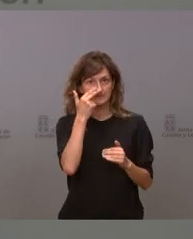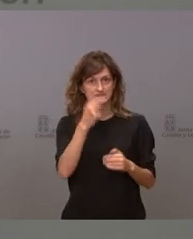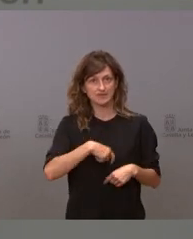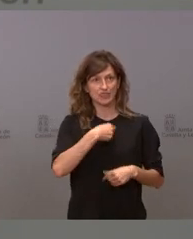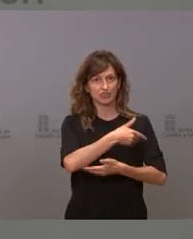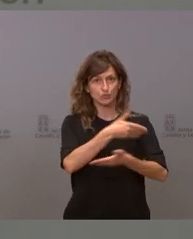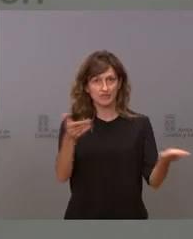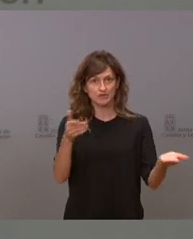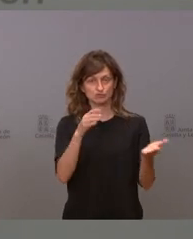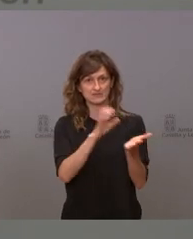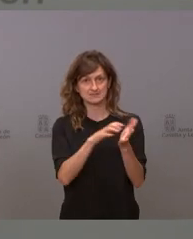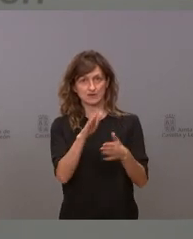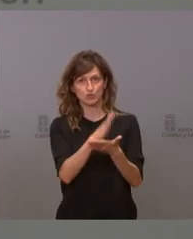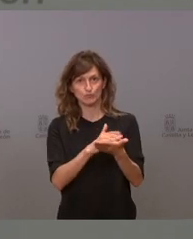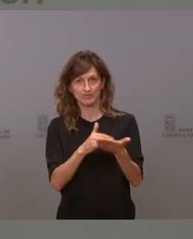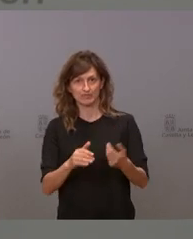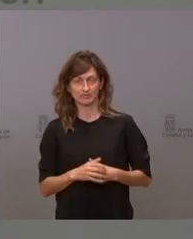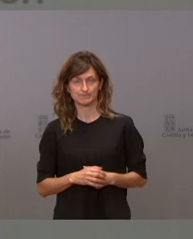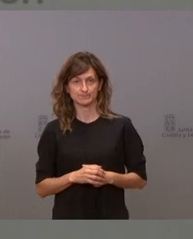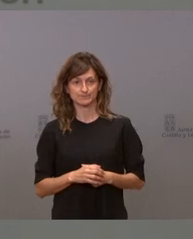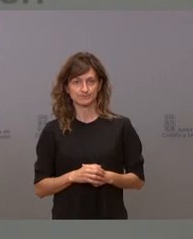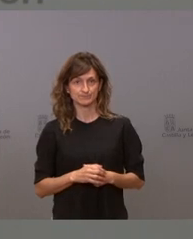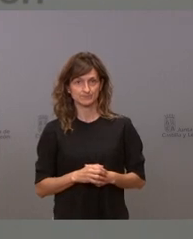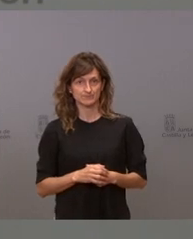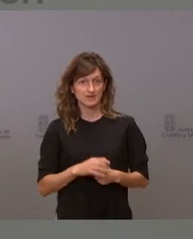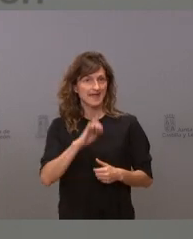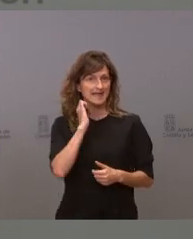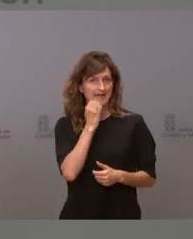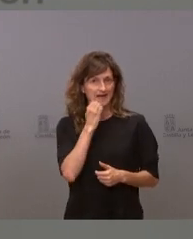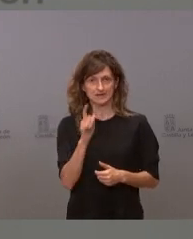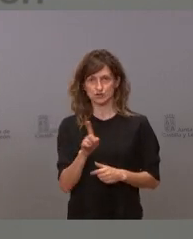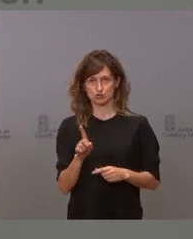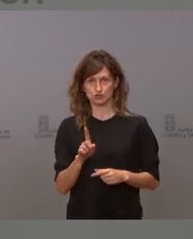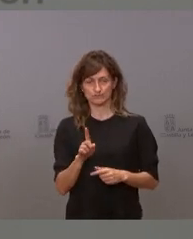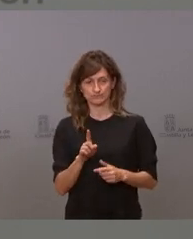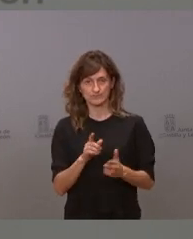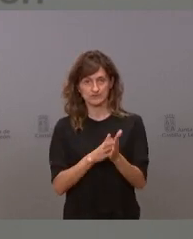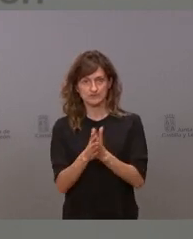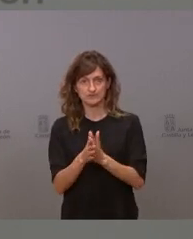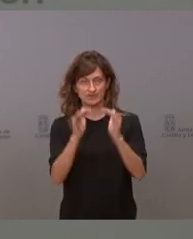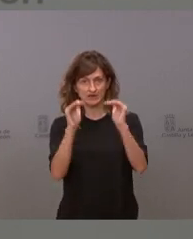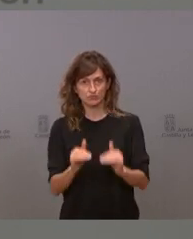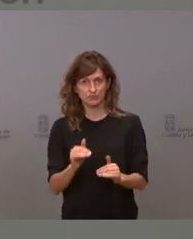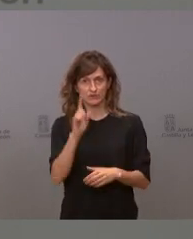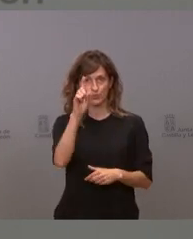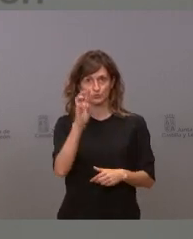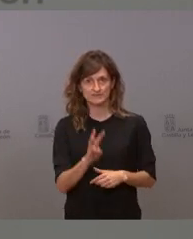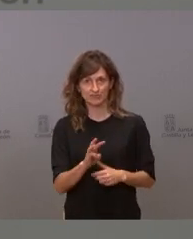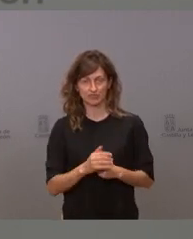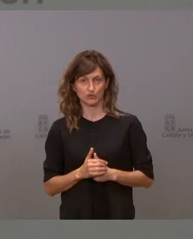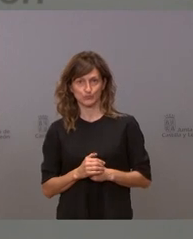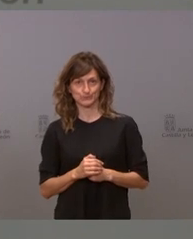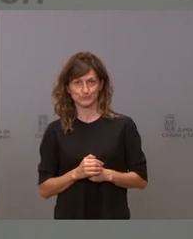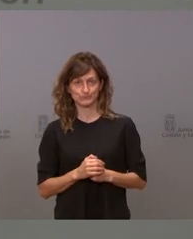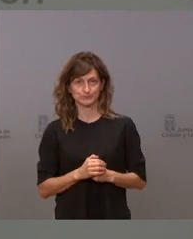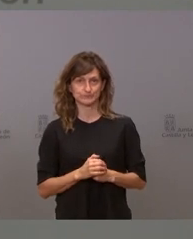ciudadanos de nuestra comunidad no son quejas es una reducción a un tercio es una